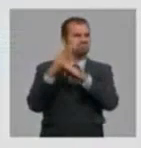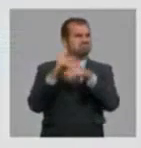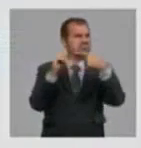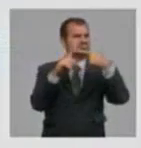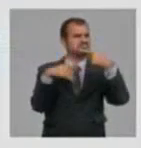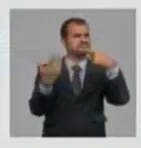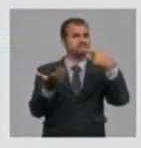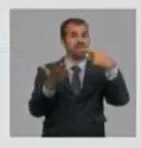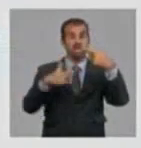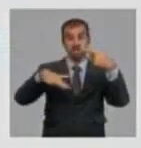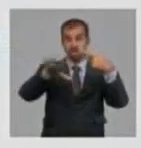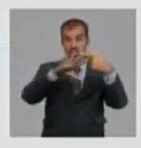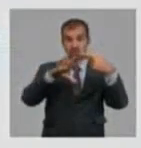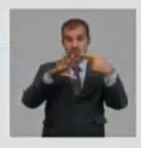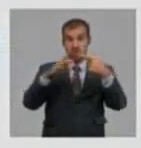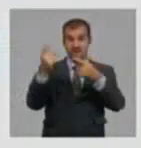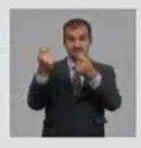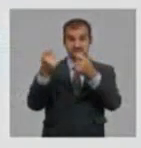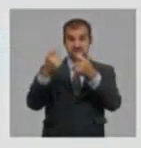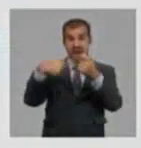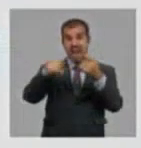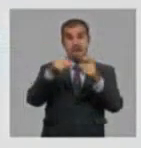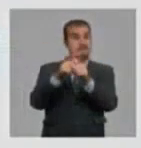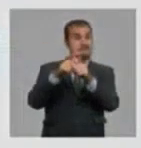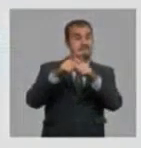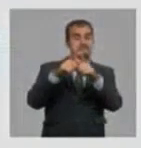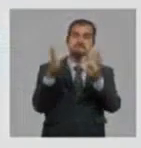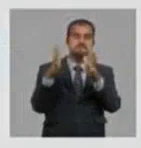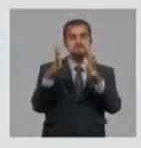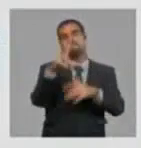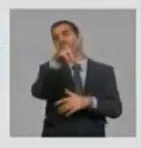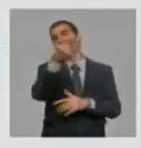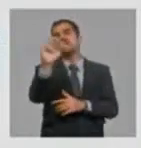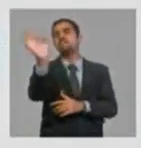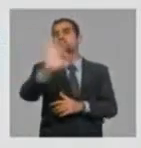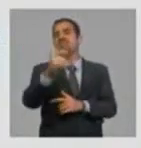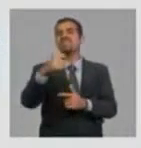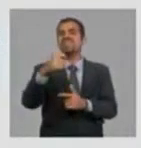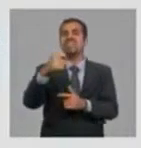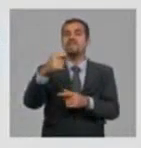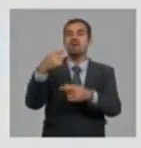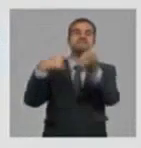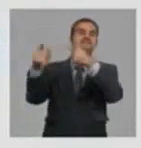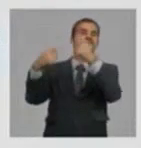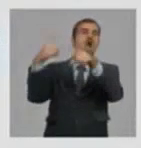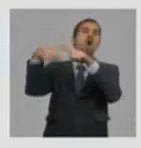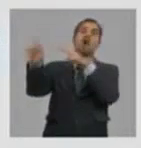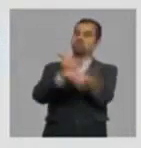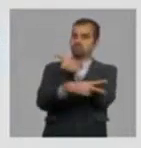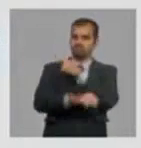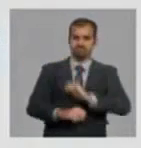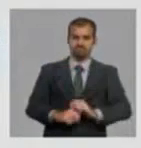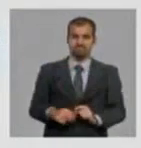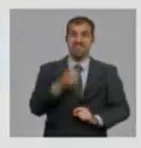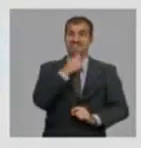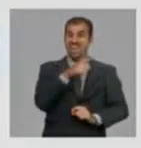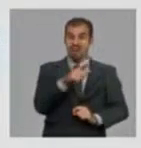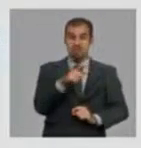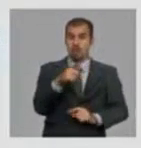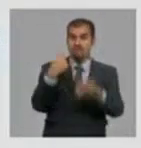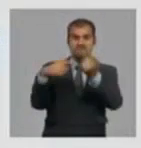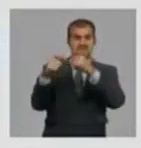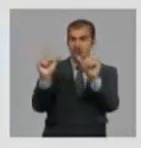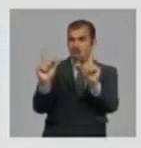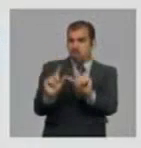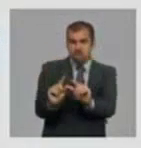de todo lo que facturan, el 20% tiene que ser por exportación. ¿Como mínimo el 20%? Como mínimo el 20%. Si no tienen que un producto por esta categoría.